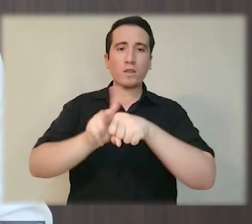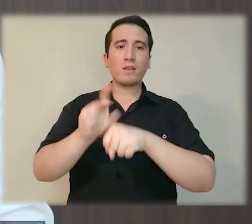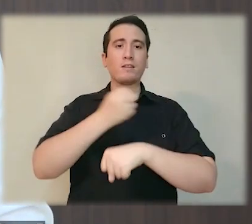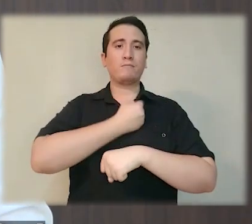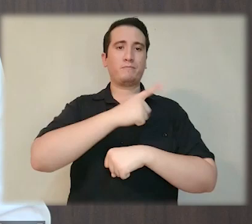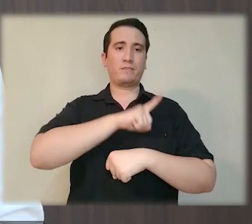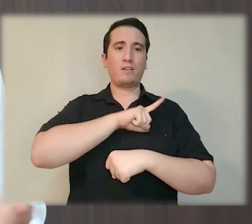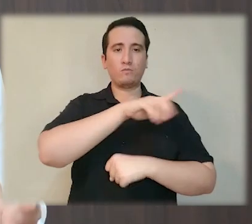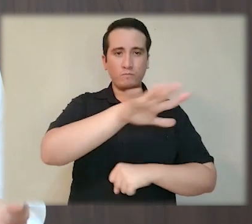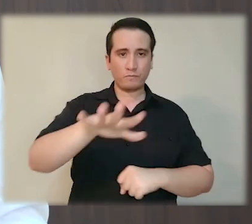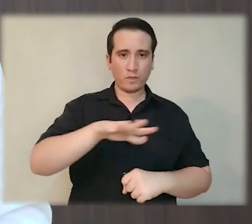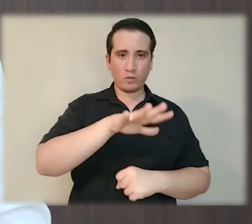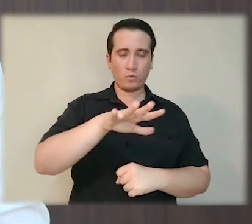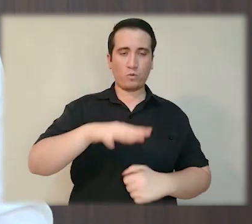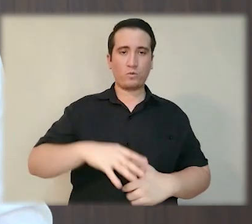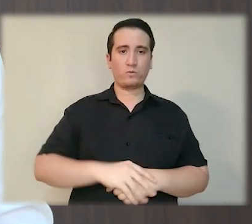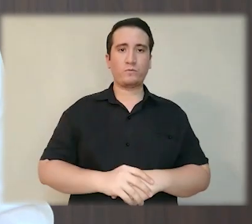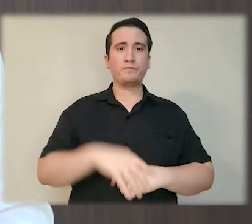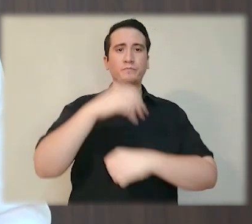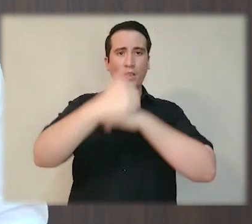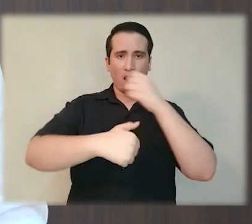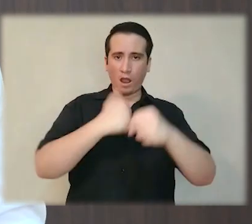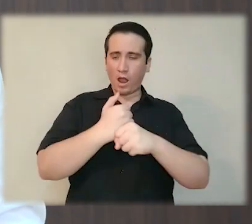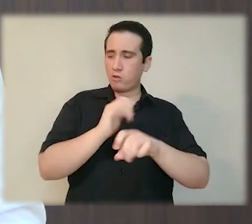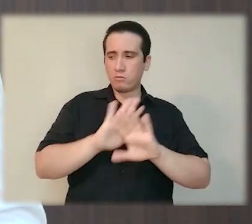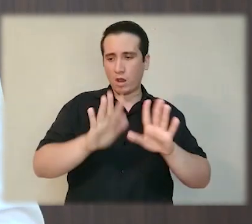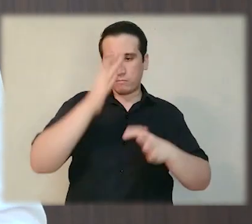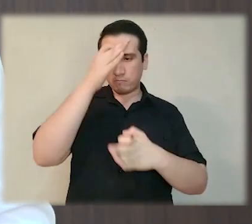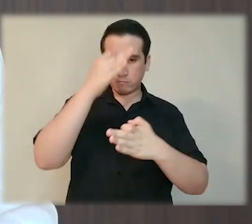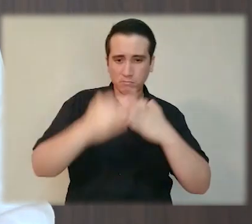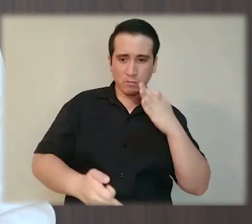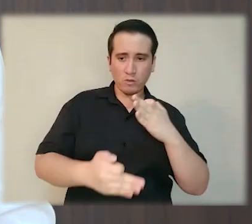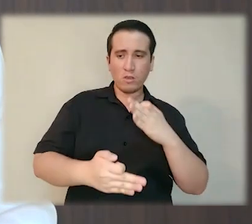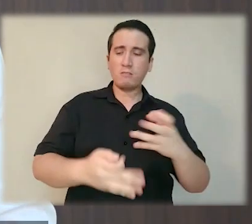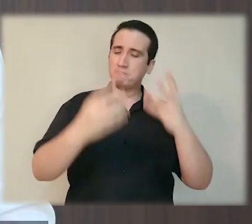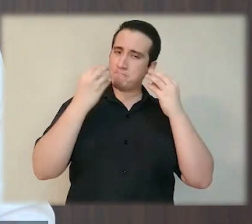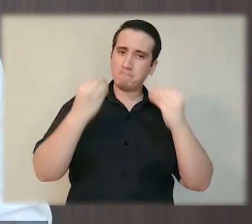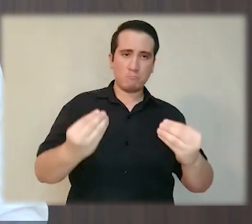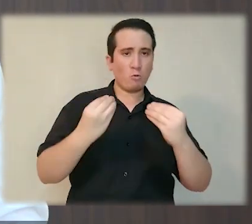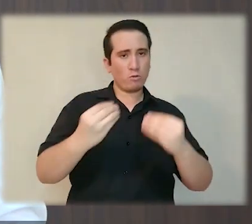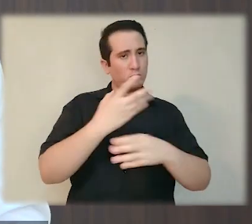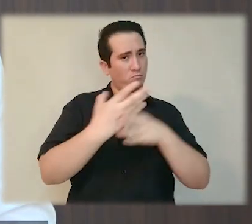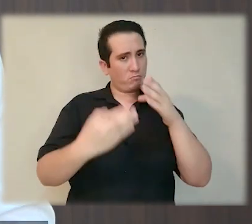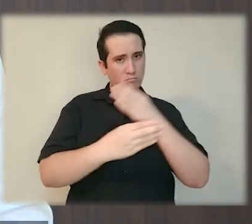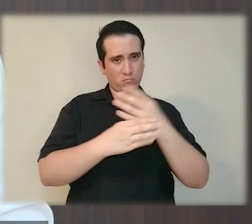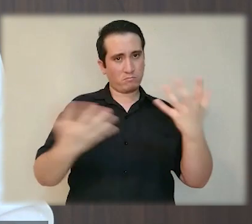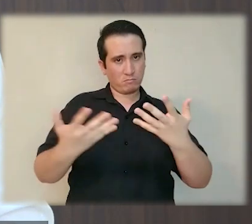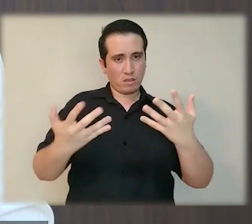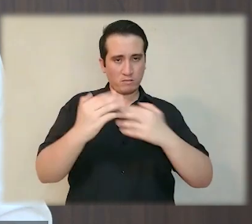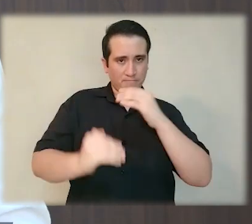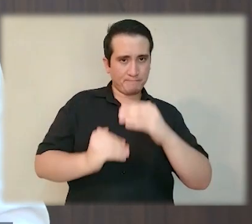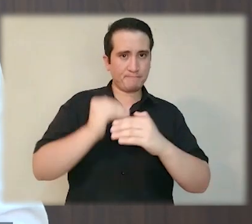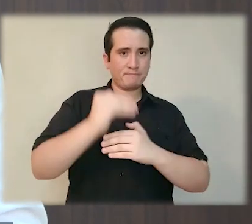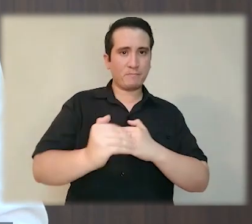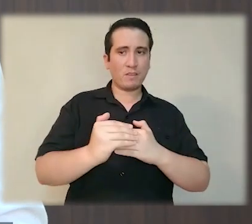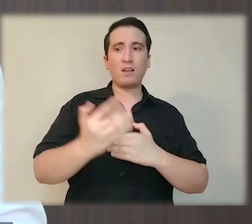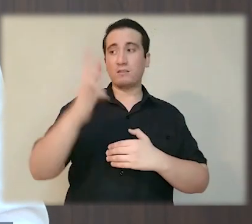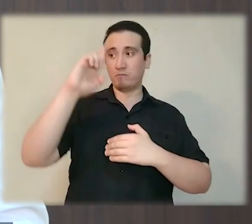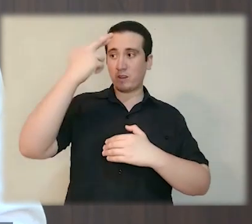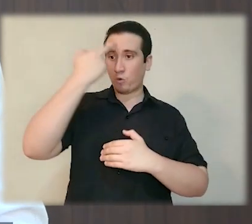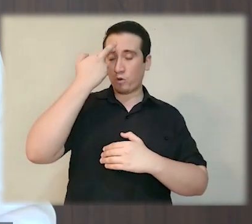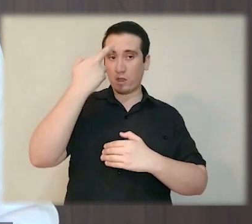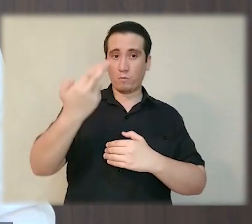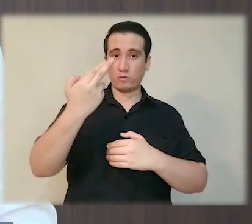puede proteger la salud y la vida de todos. Y aunque el año está por concluir y hemos hecho mucho para salir adelante, tengamos